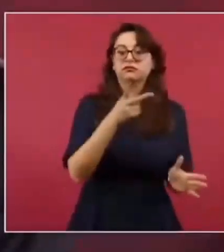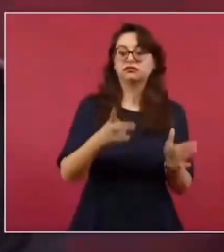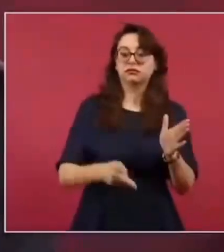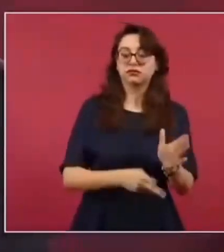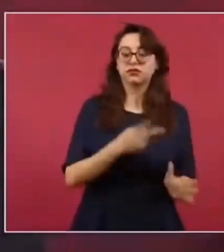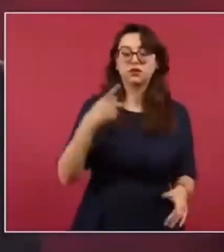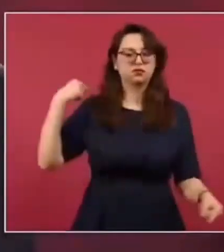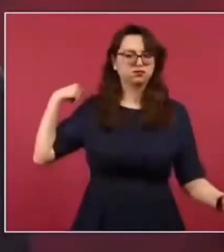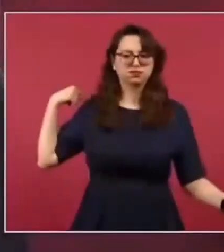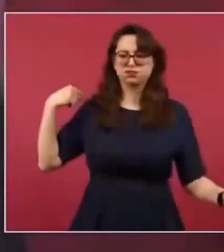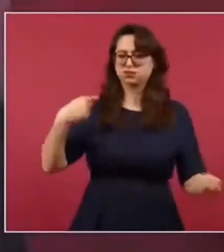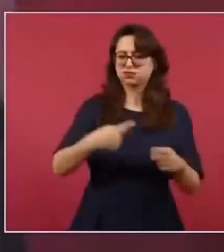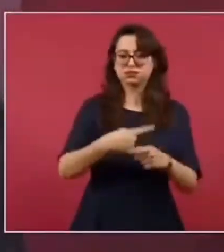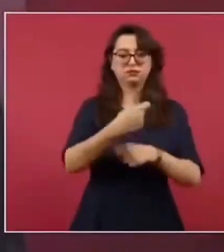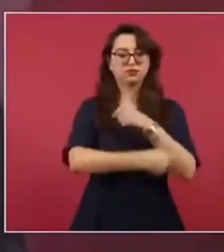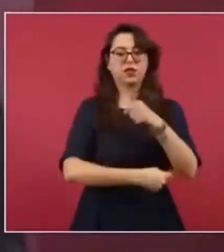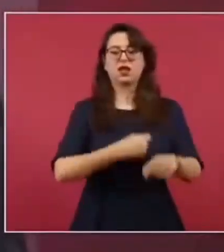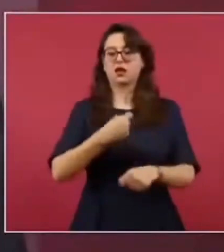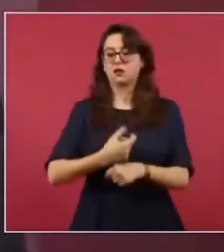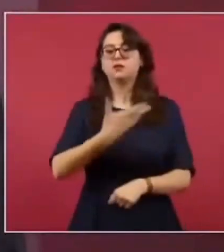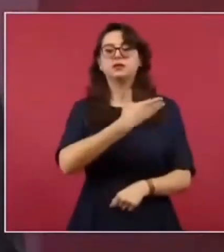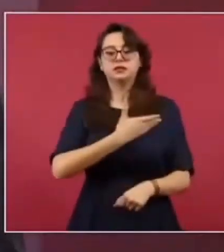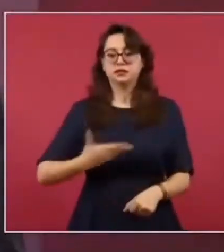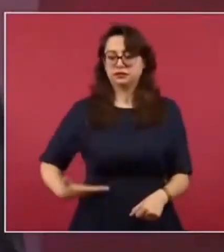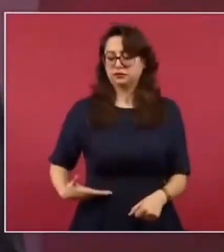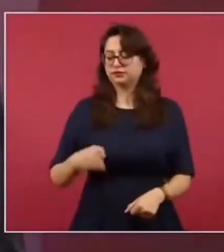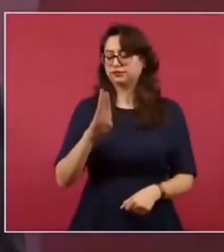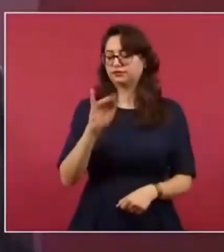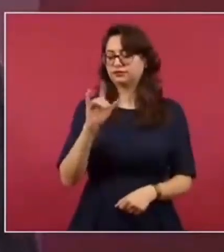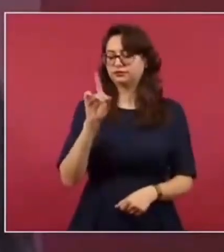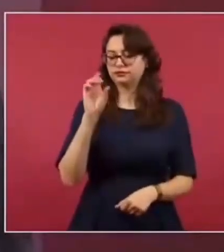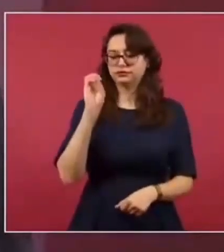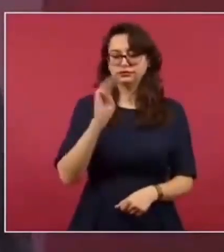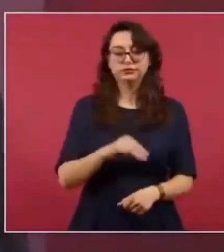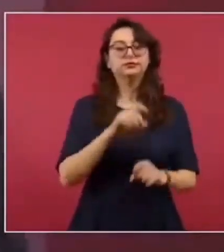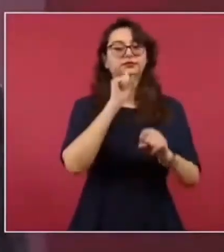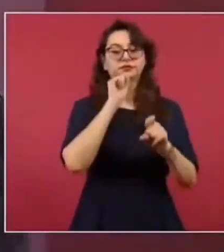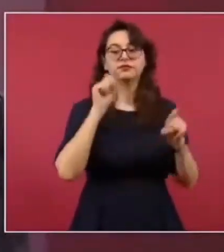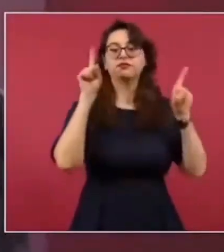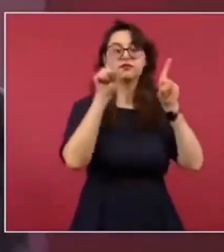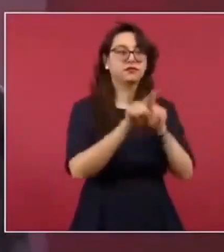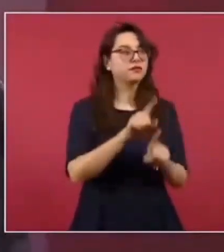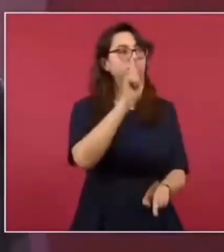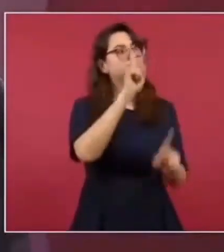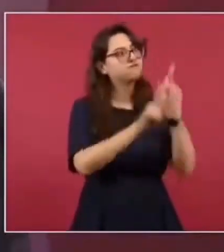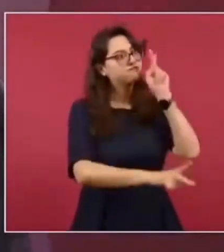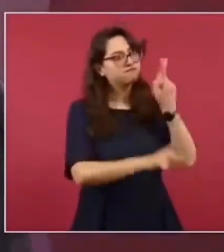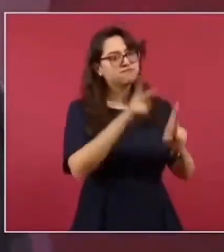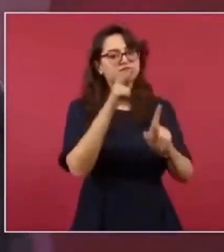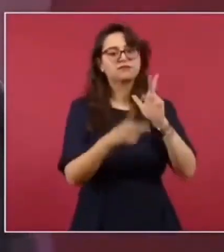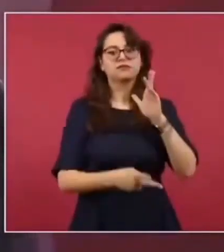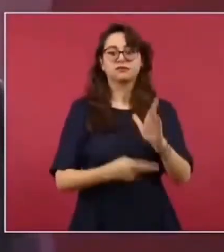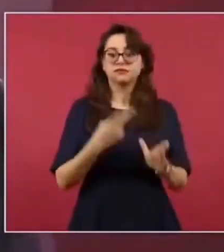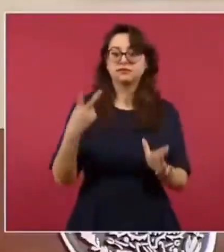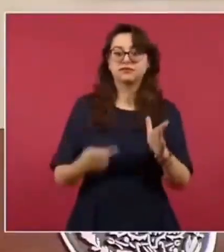Y he hecho lo mismo con el presidente Biden y nosotros estamos haciendo